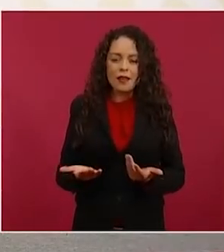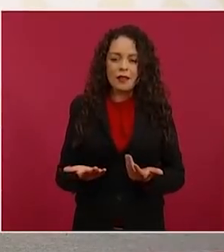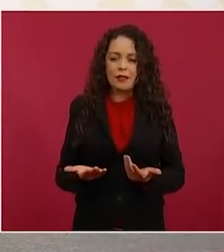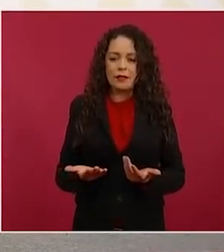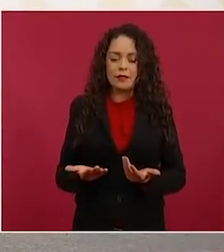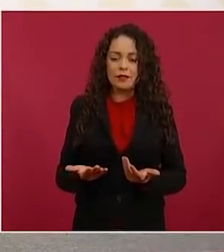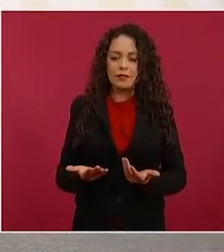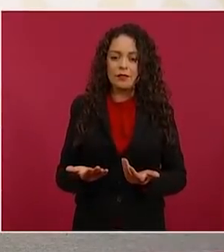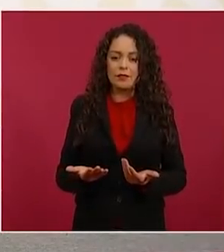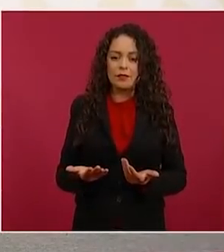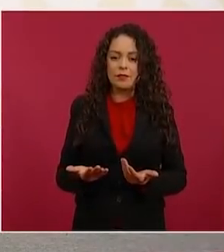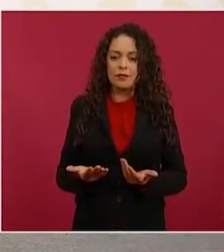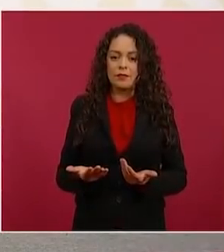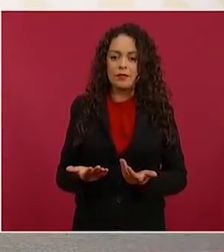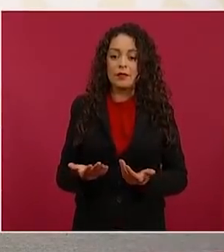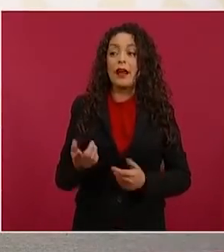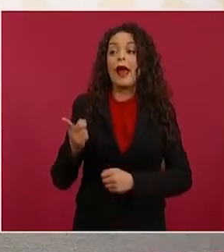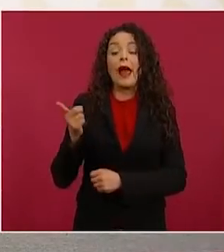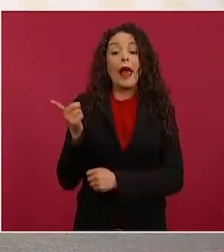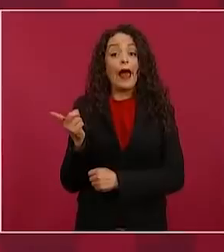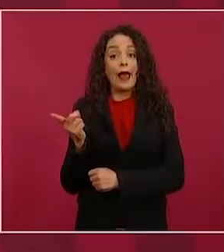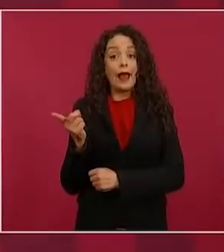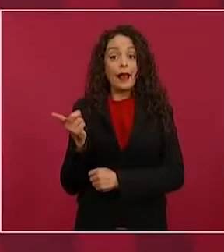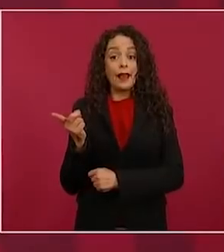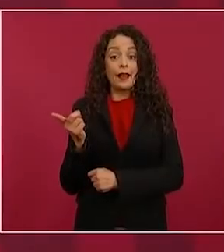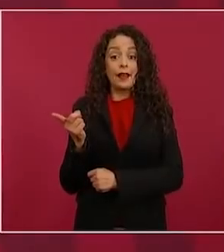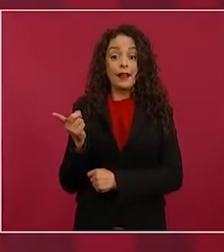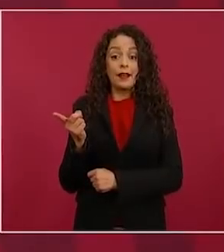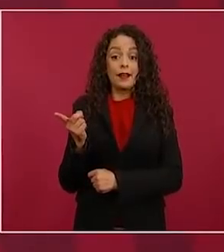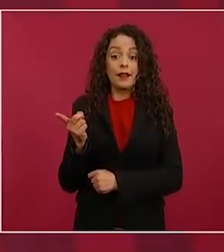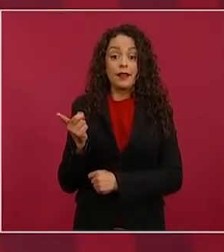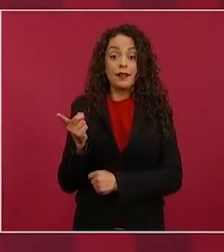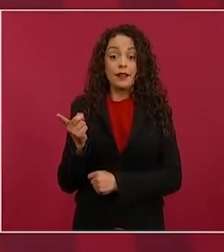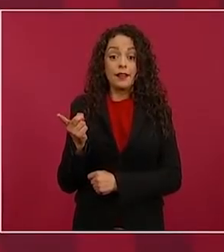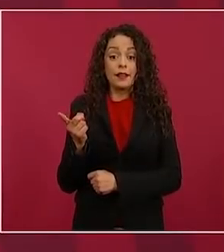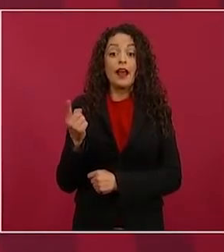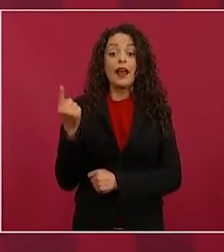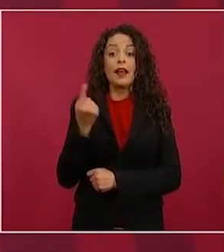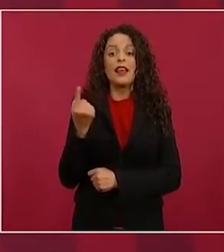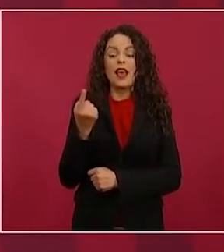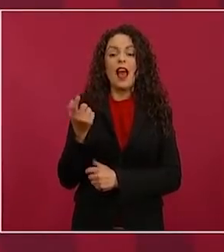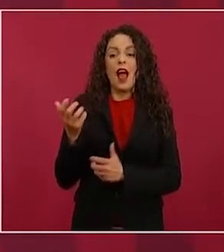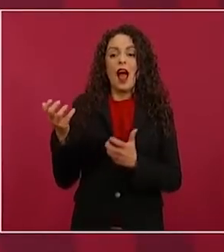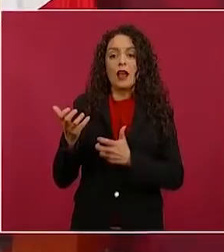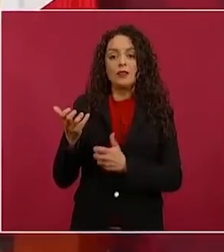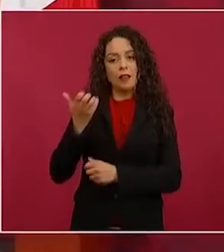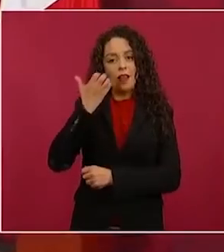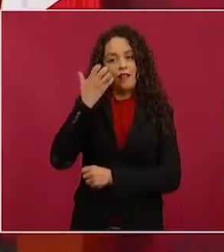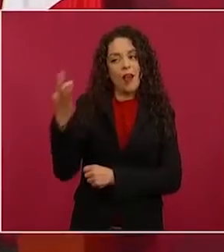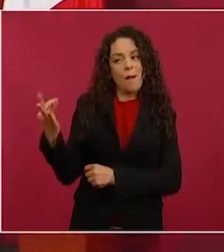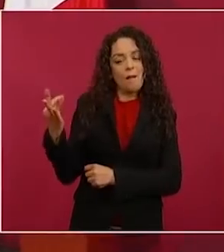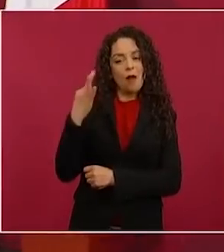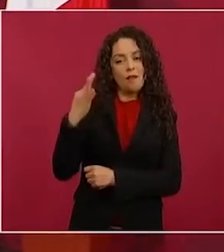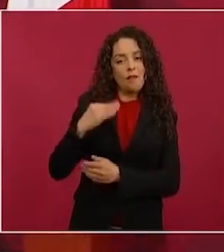enlodarnos,